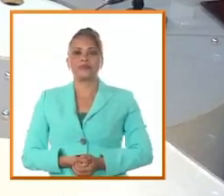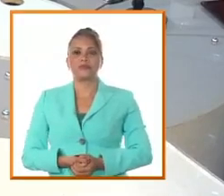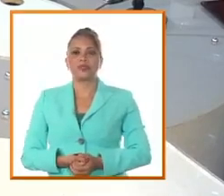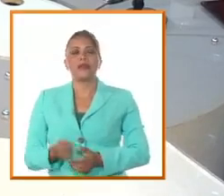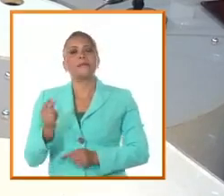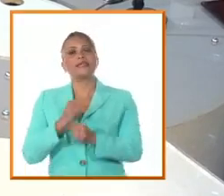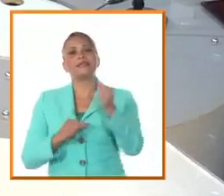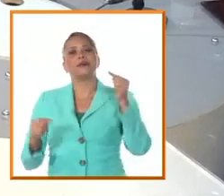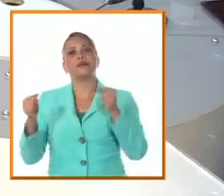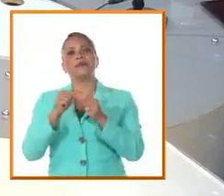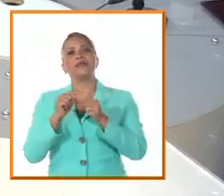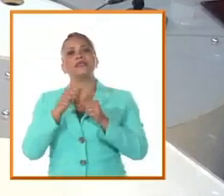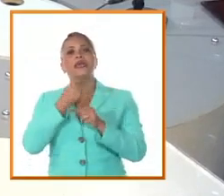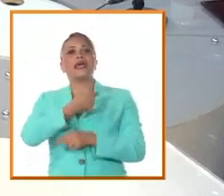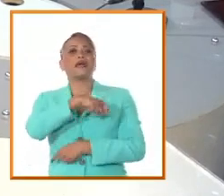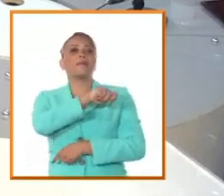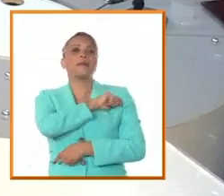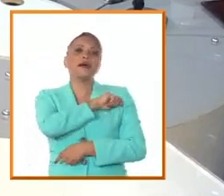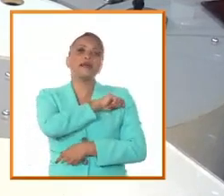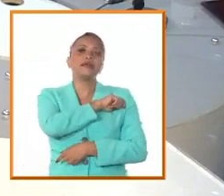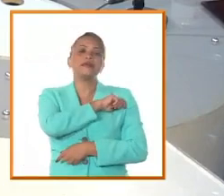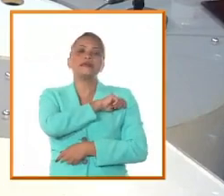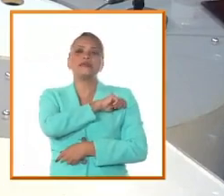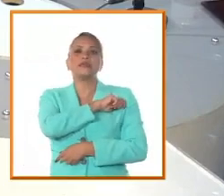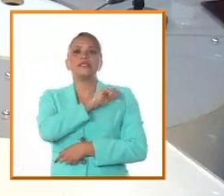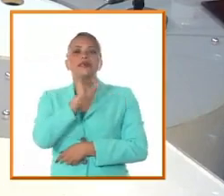fundamentalmente la actitud de España con los